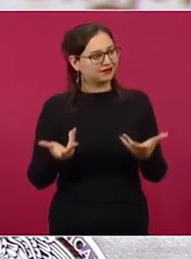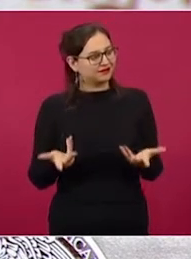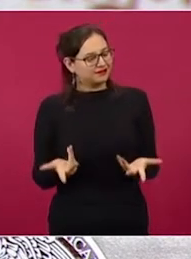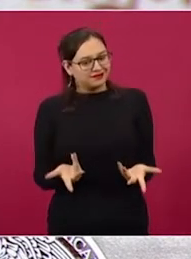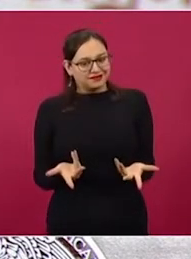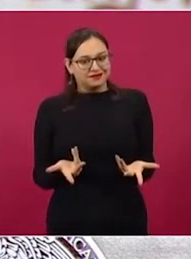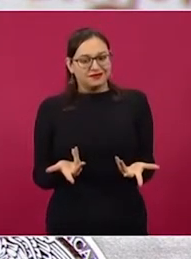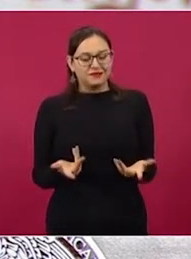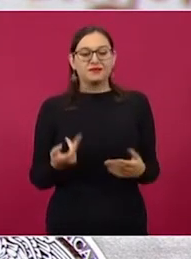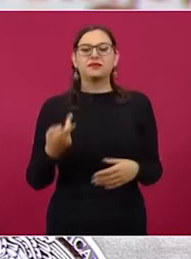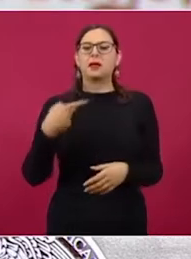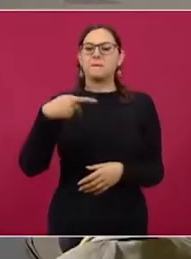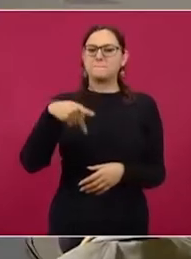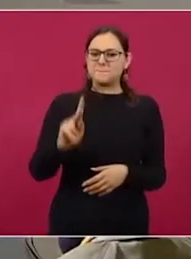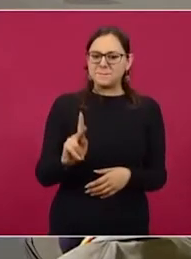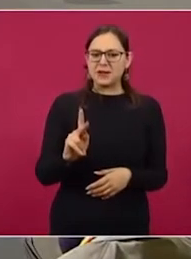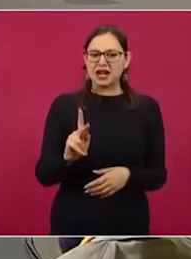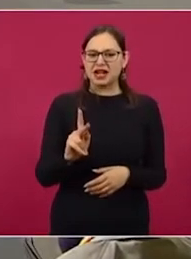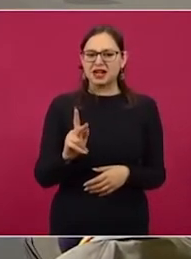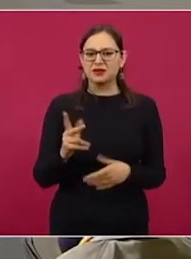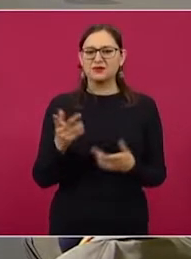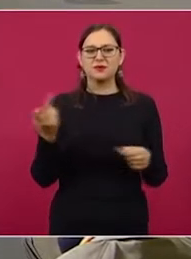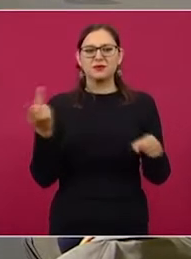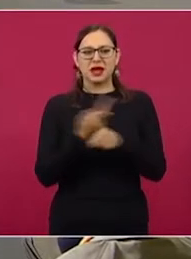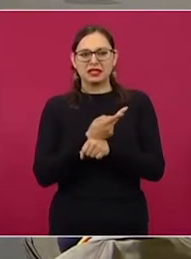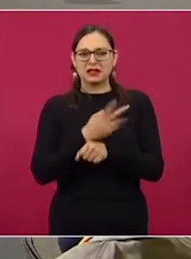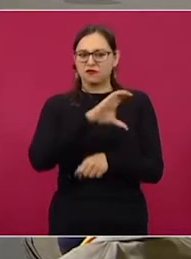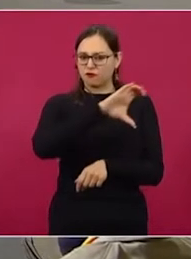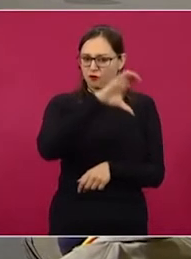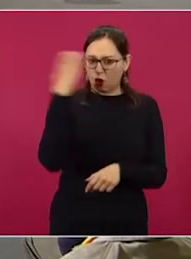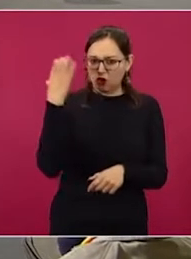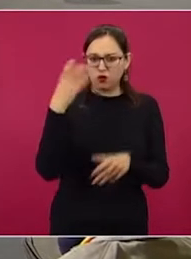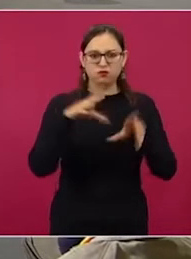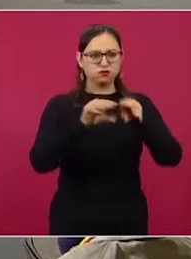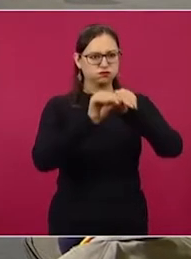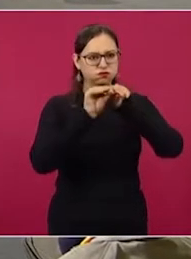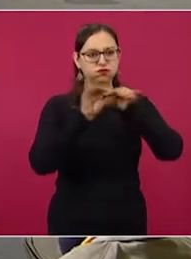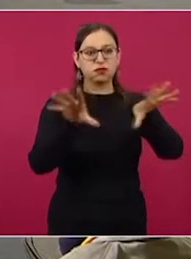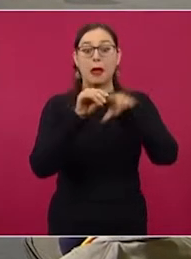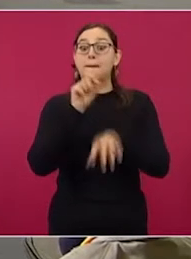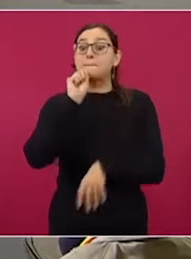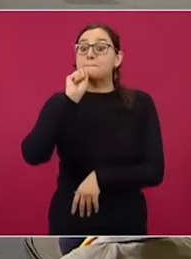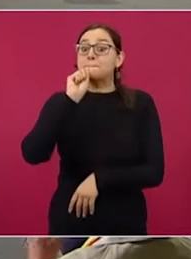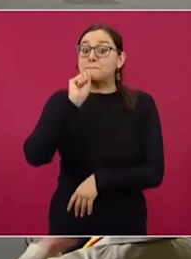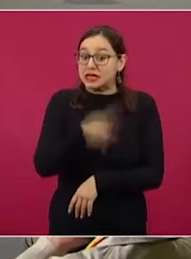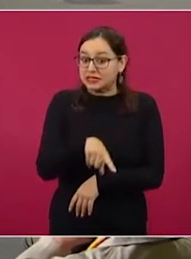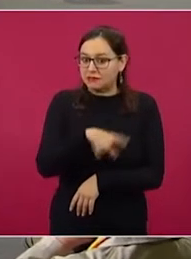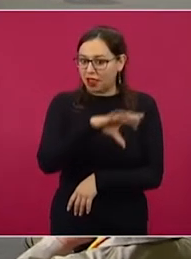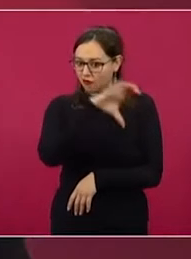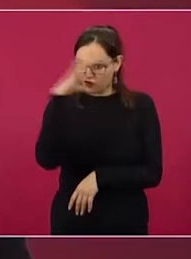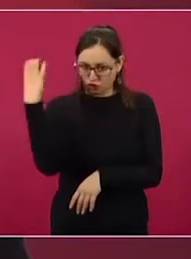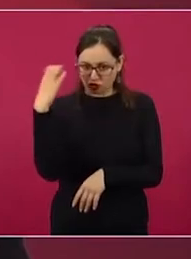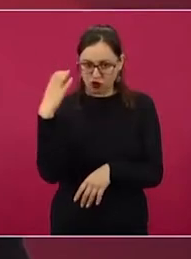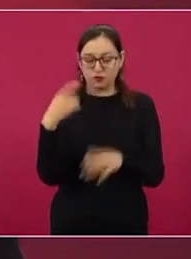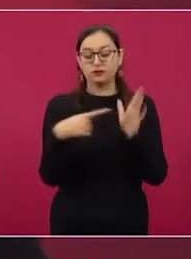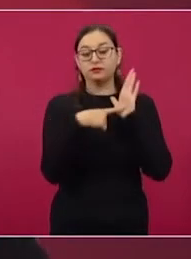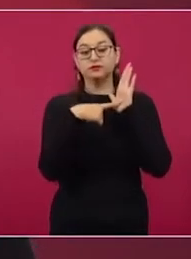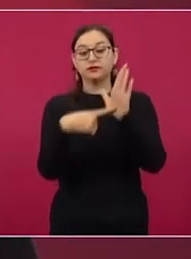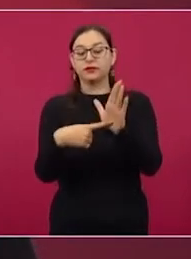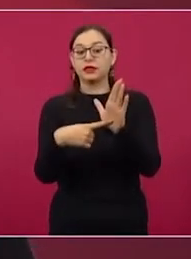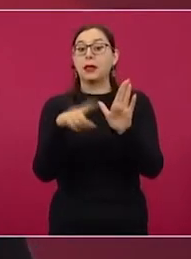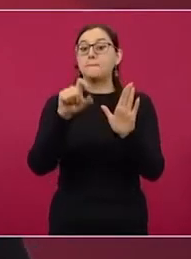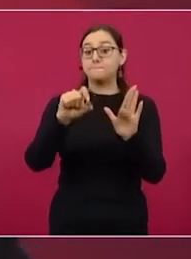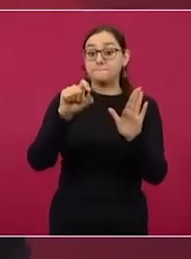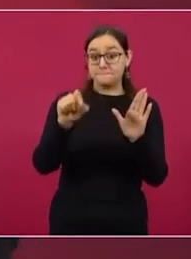que casi todos los usuarios compartieron la misma foto de una gasolinera que supuestamente ofrecía la gasolina a